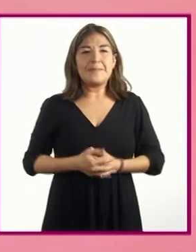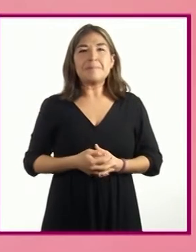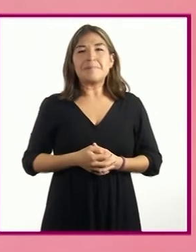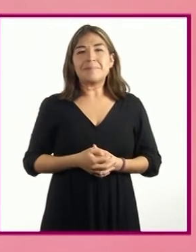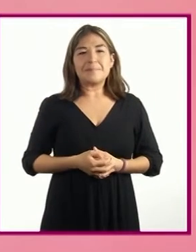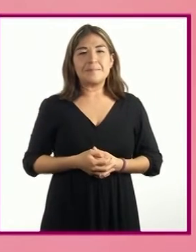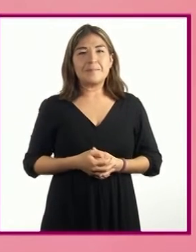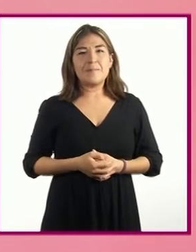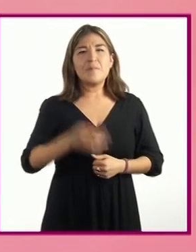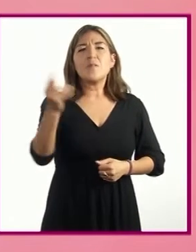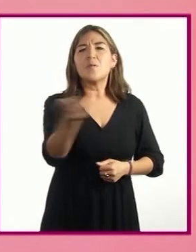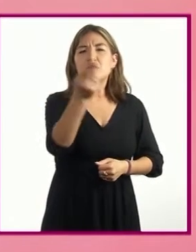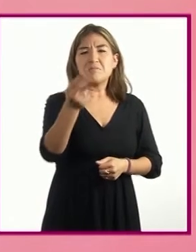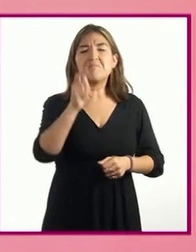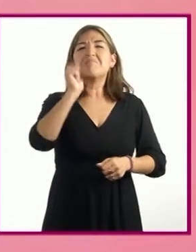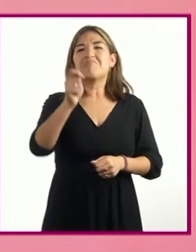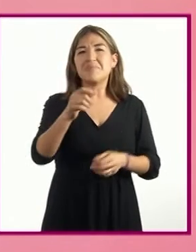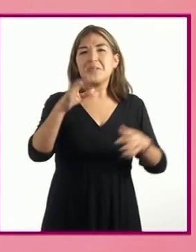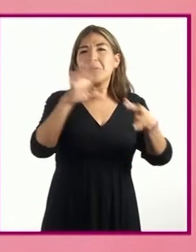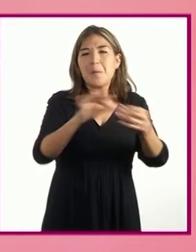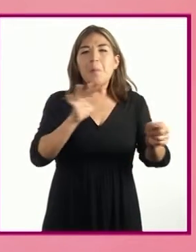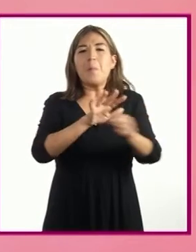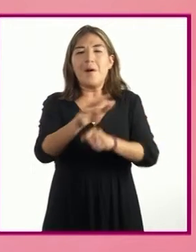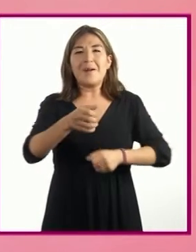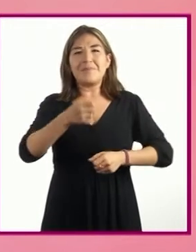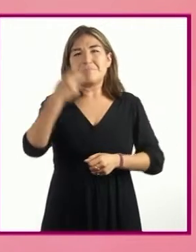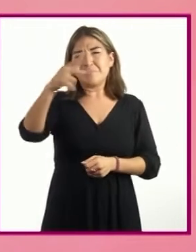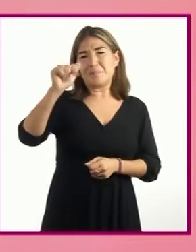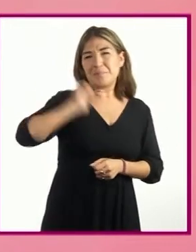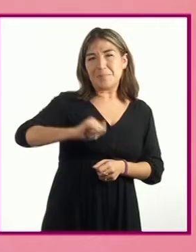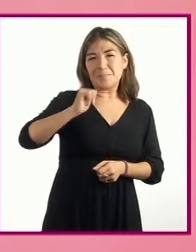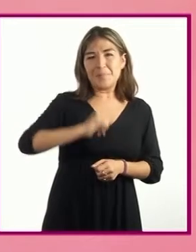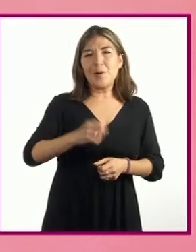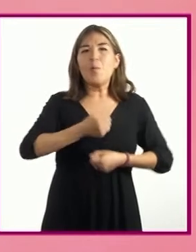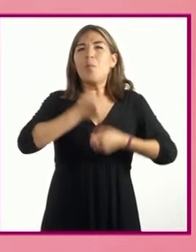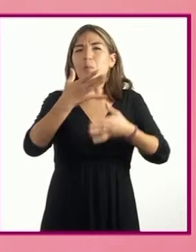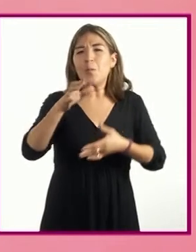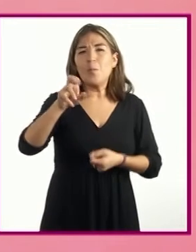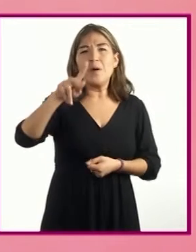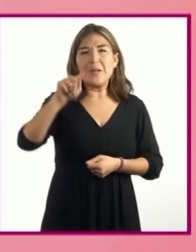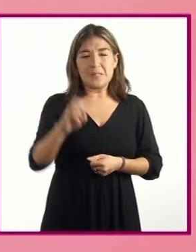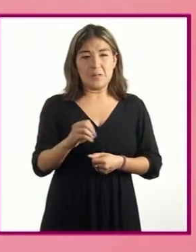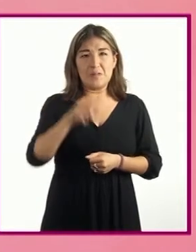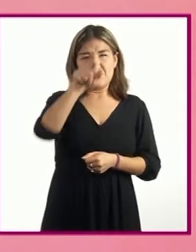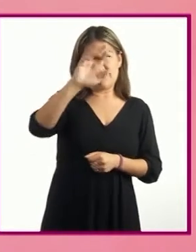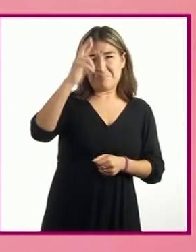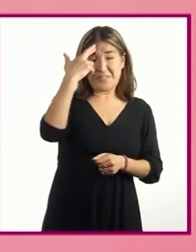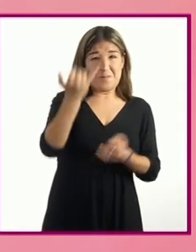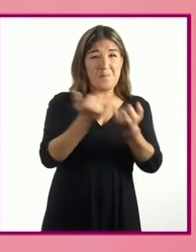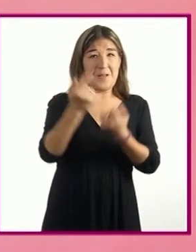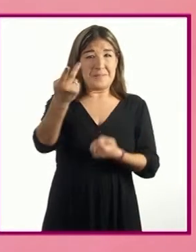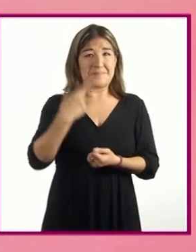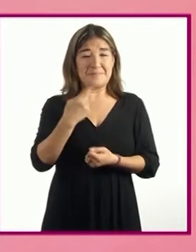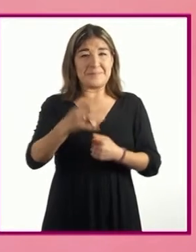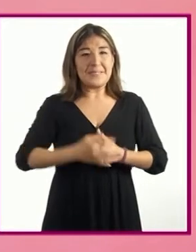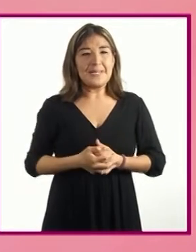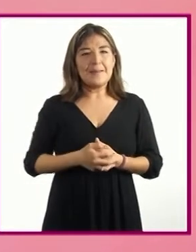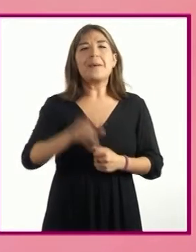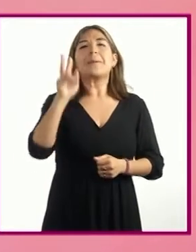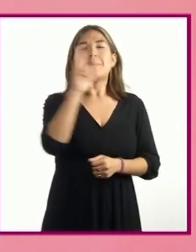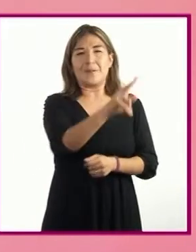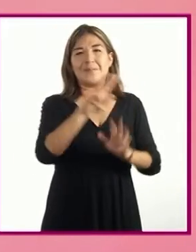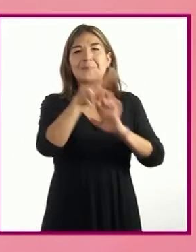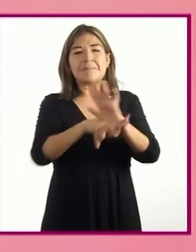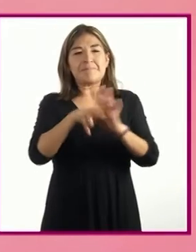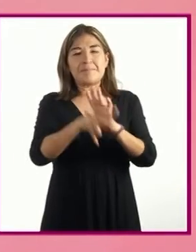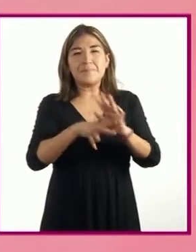¿Ustedes qué cuentos clásicos conocen? ¿Recuerdan lo mismo que yo? Veamos el